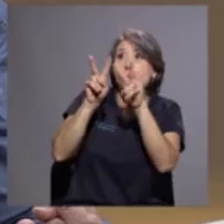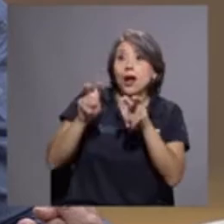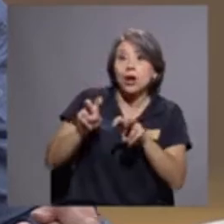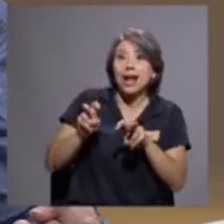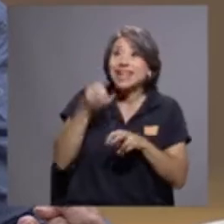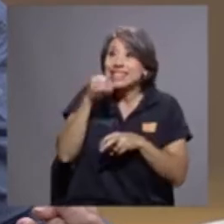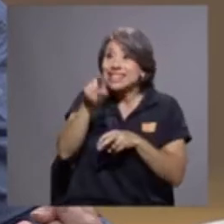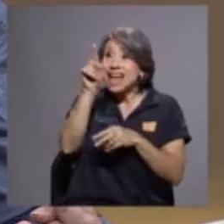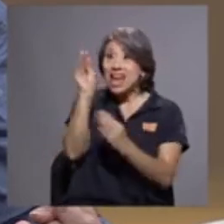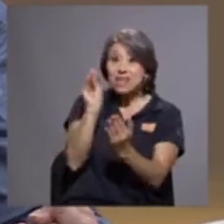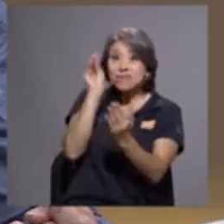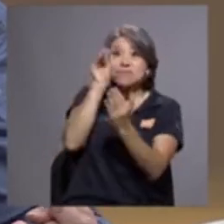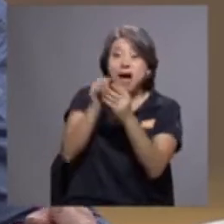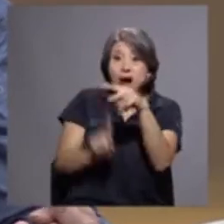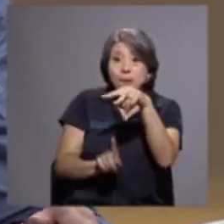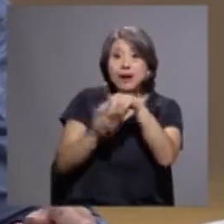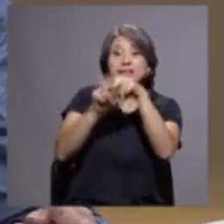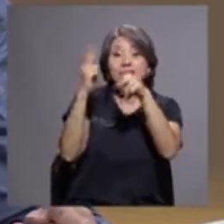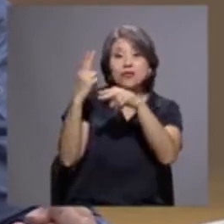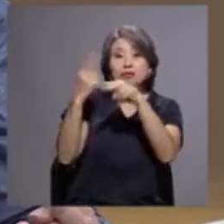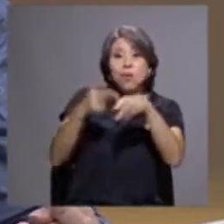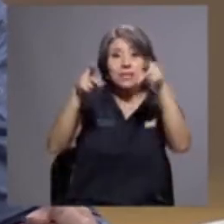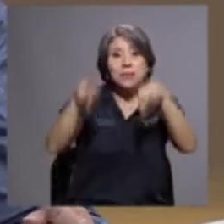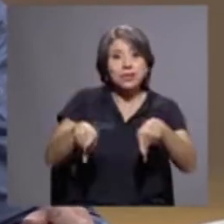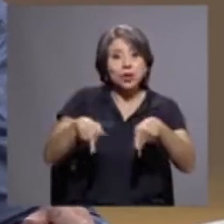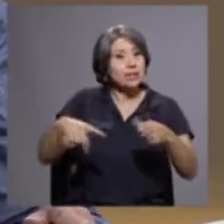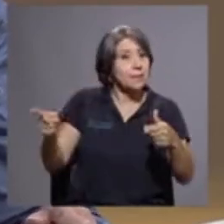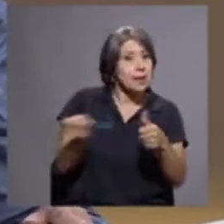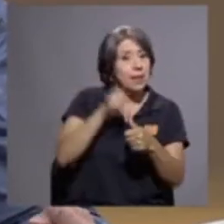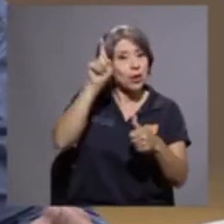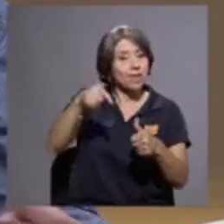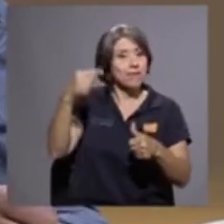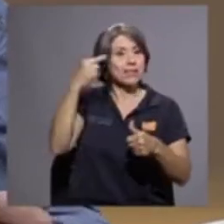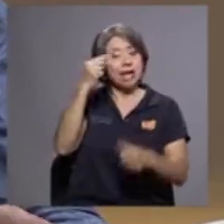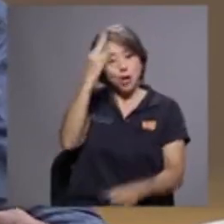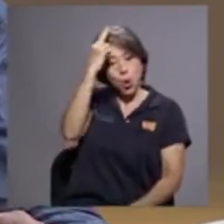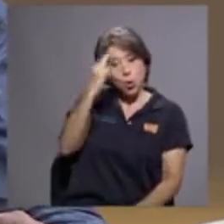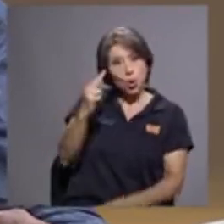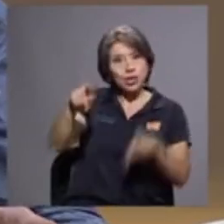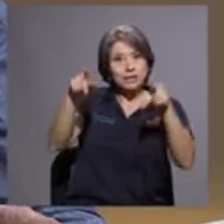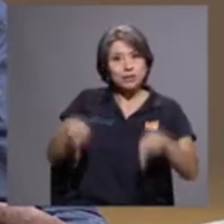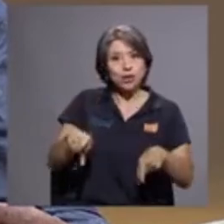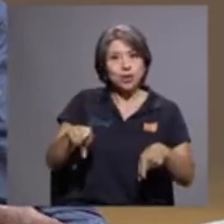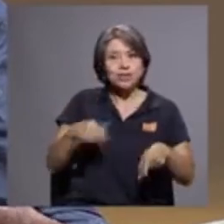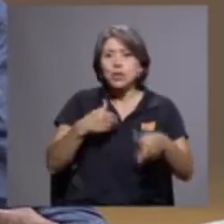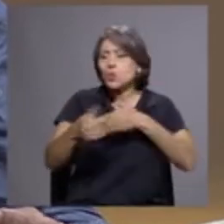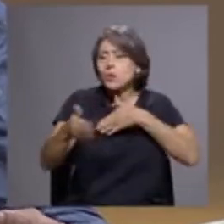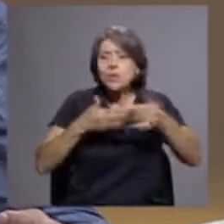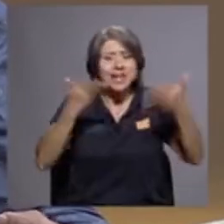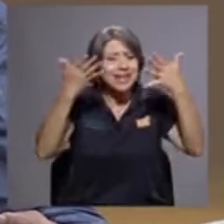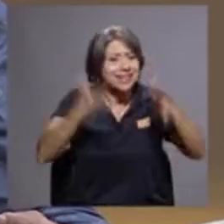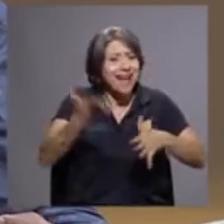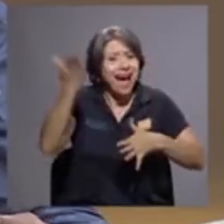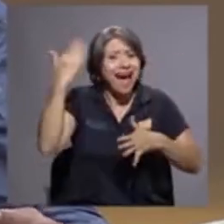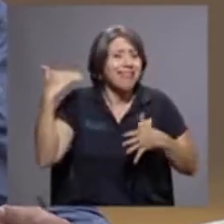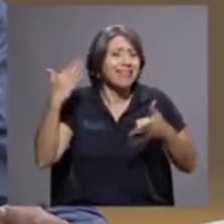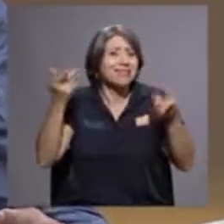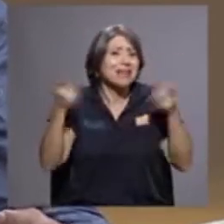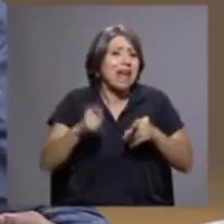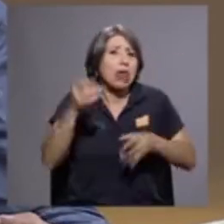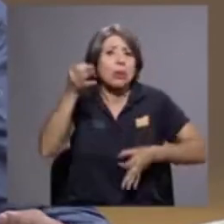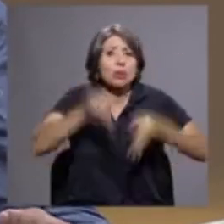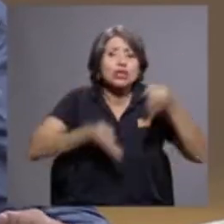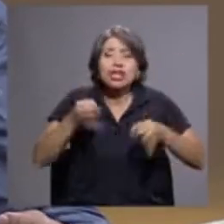primero el honor de las personas, aunque sea cosa juzgada, ni siquiera entra en discusión